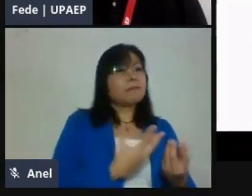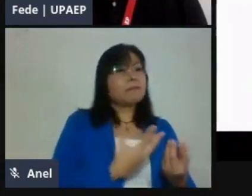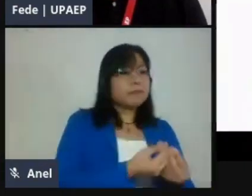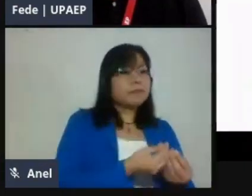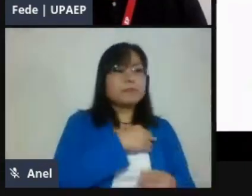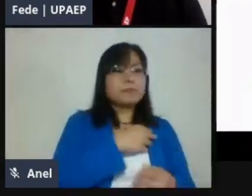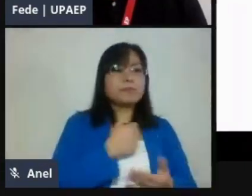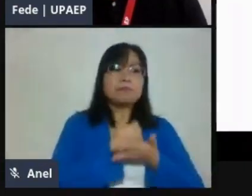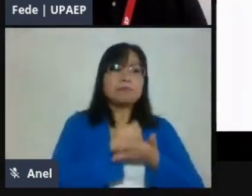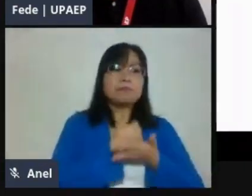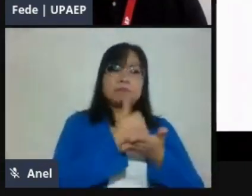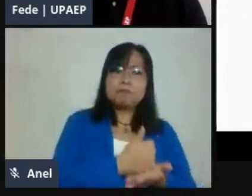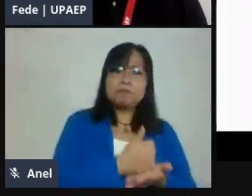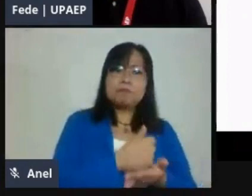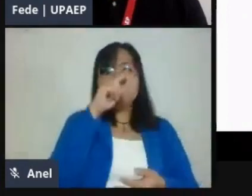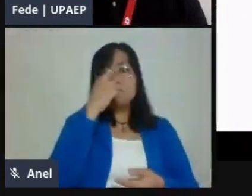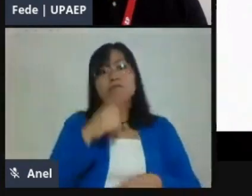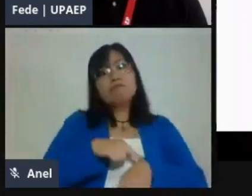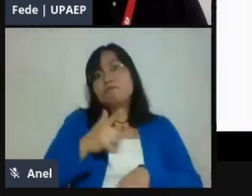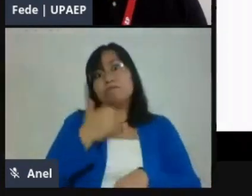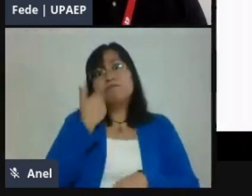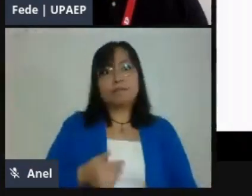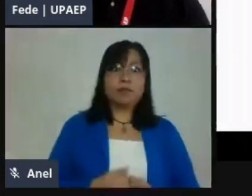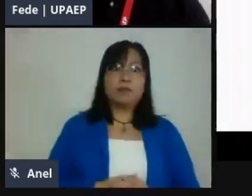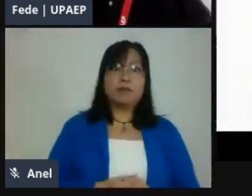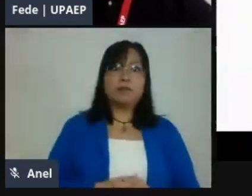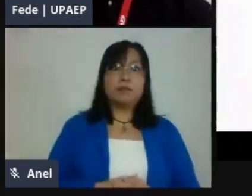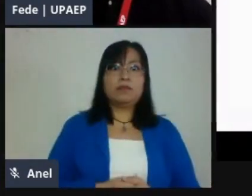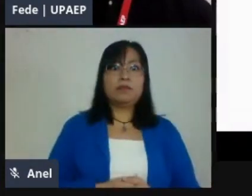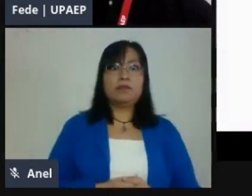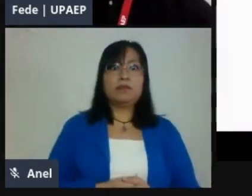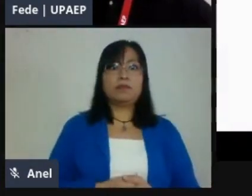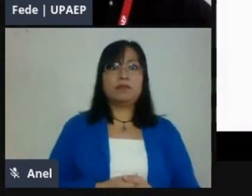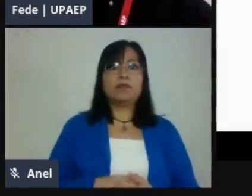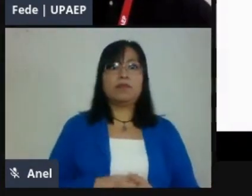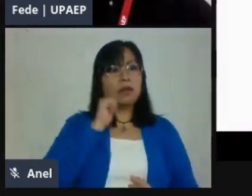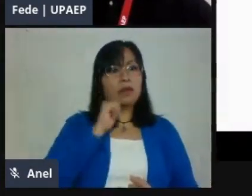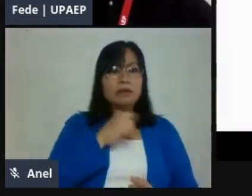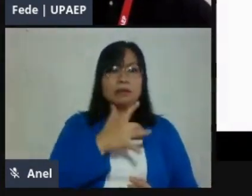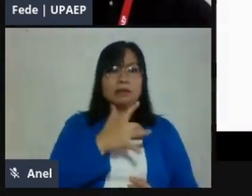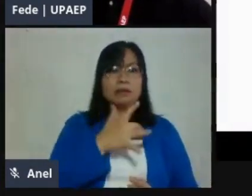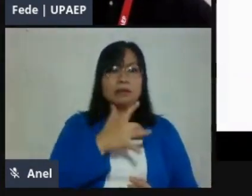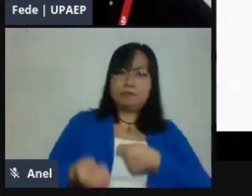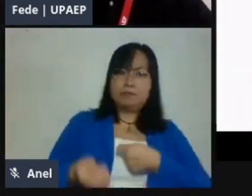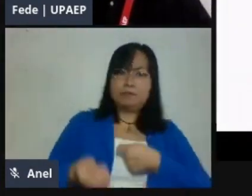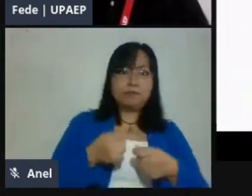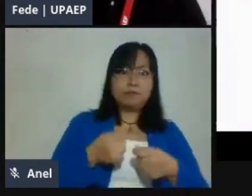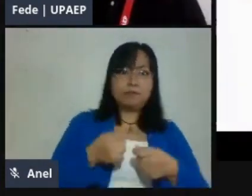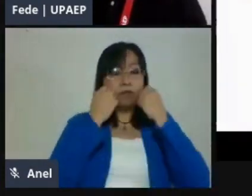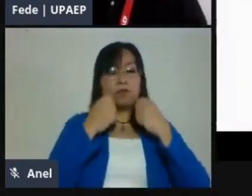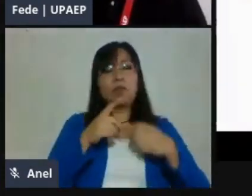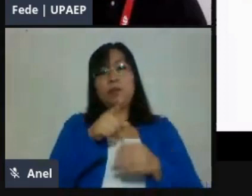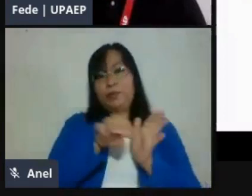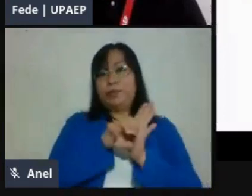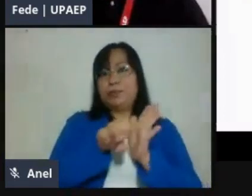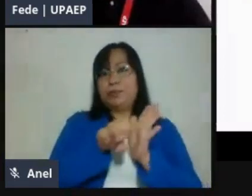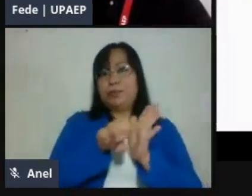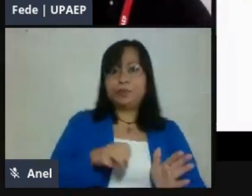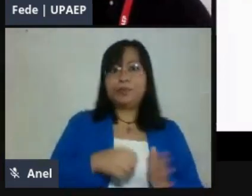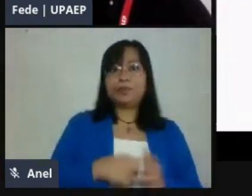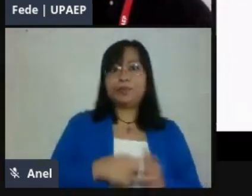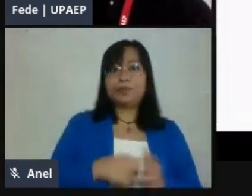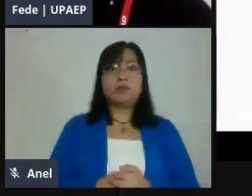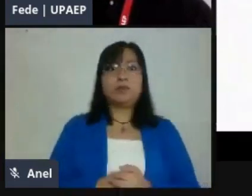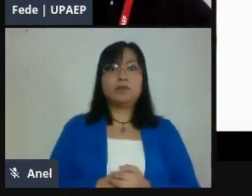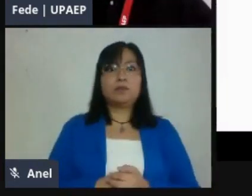es, hay que ser muy flexibles y muy empáticos, los tiempos y las entregas. Por ejemplo, en preescolar, pues van